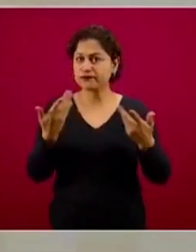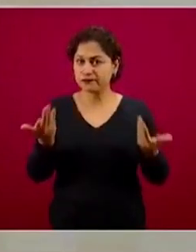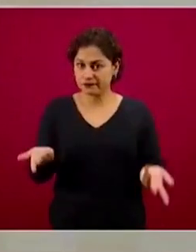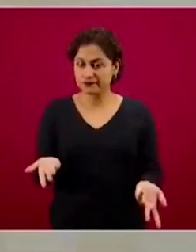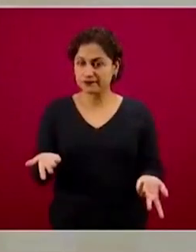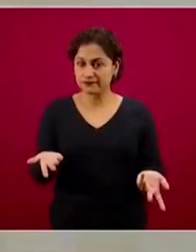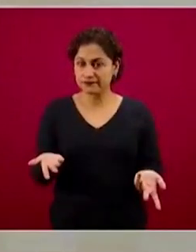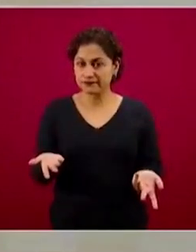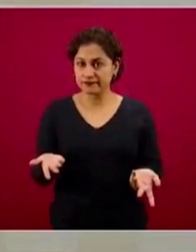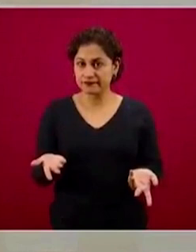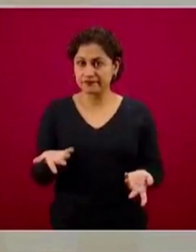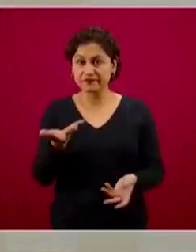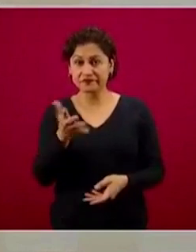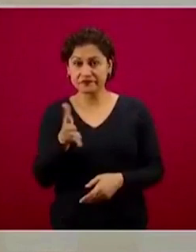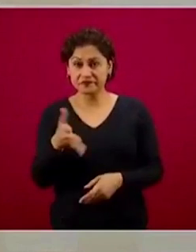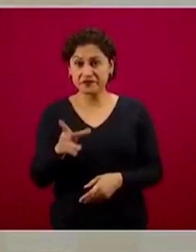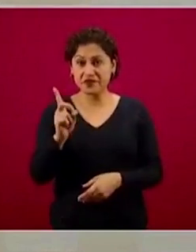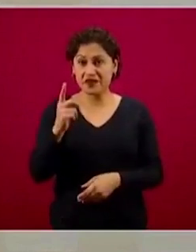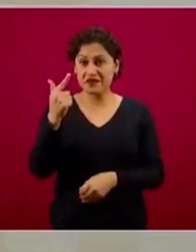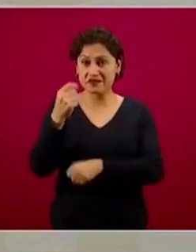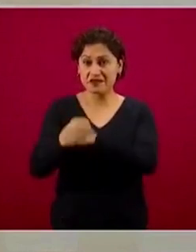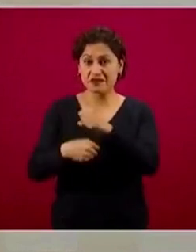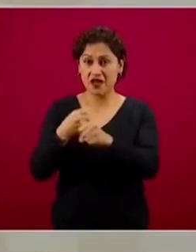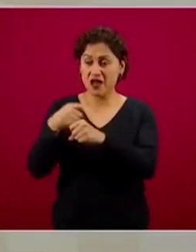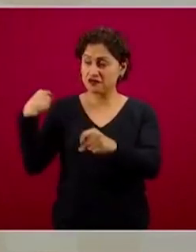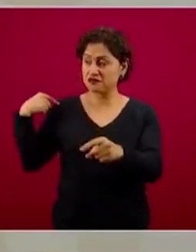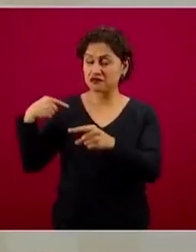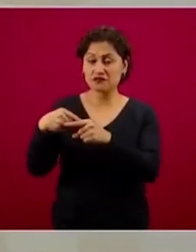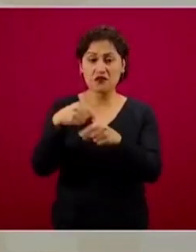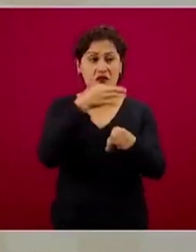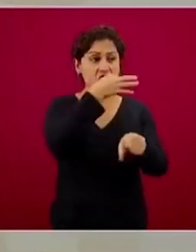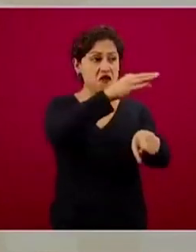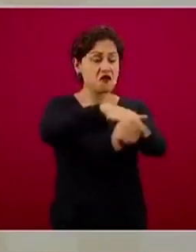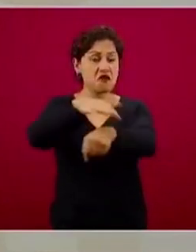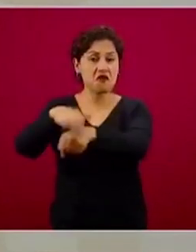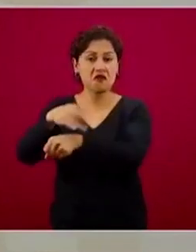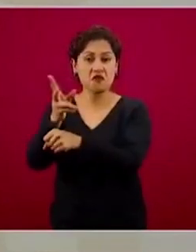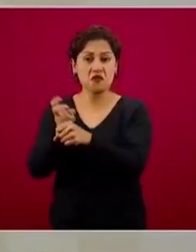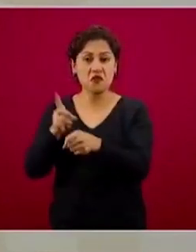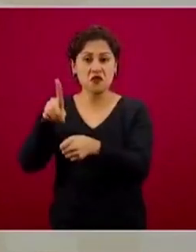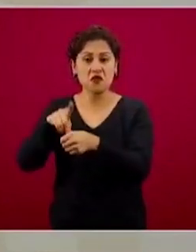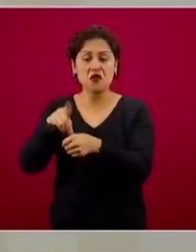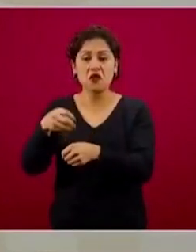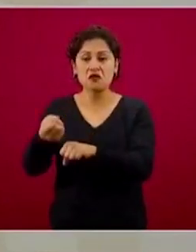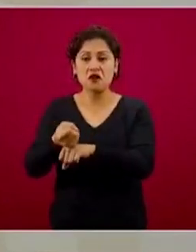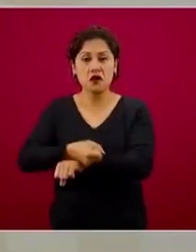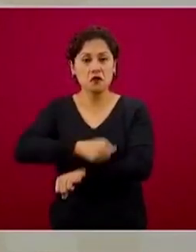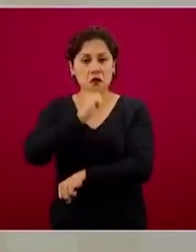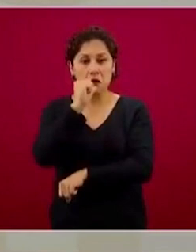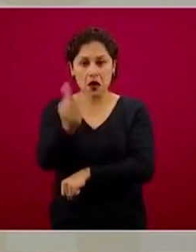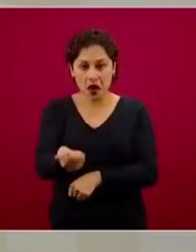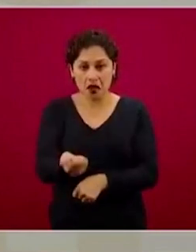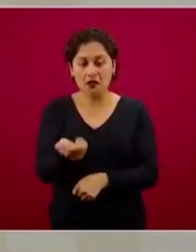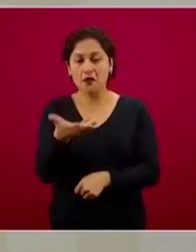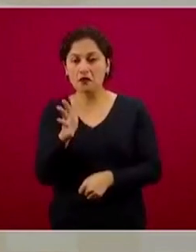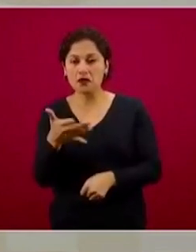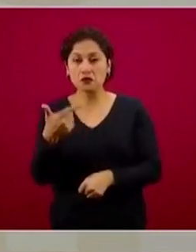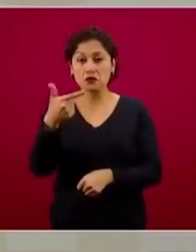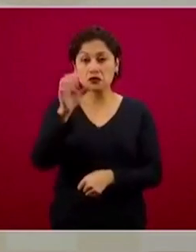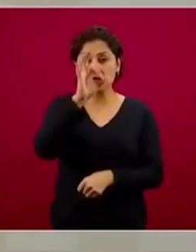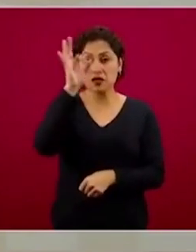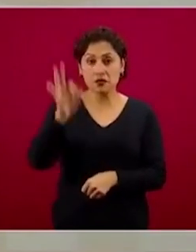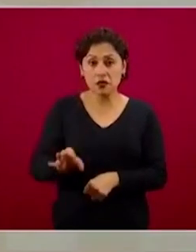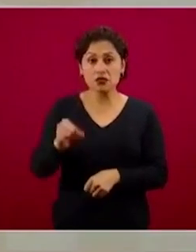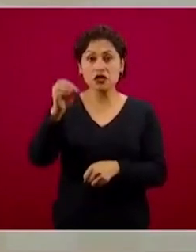altruista, estamos hablando de 37 años más o menos. Y solamente el siete por ciento de la donación es altruista, es